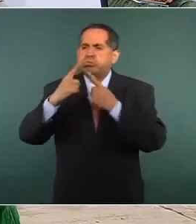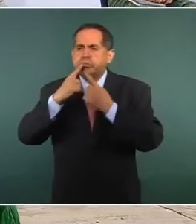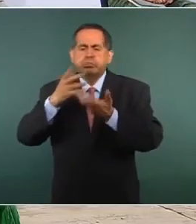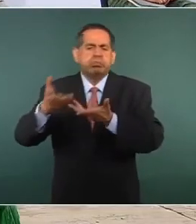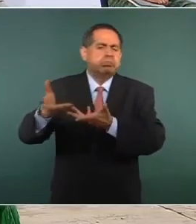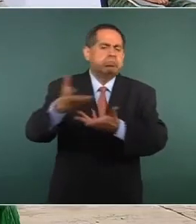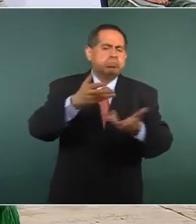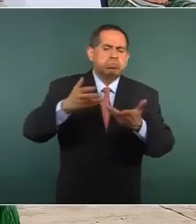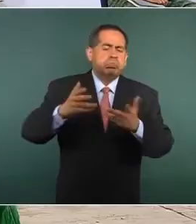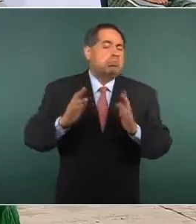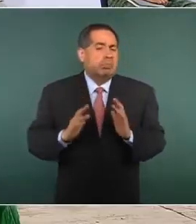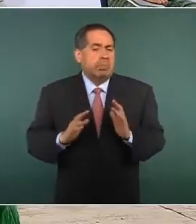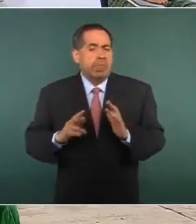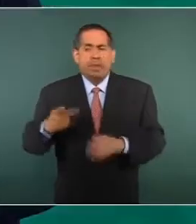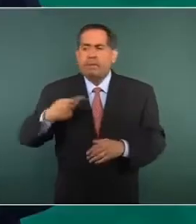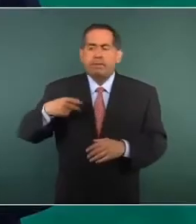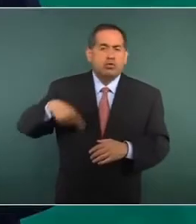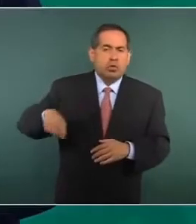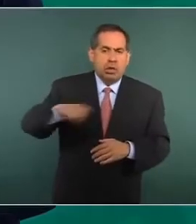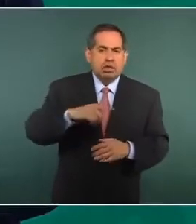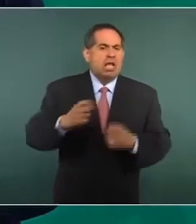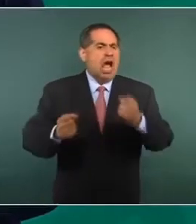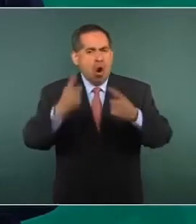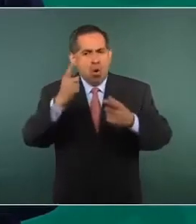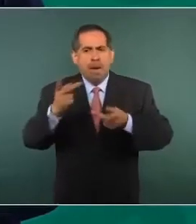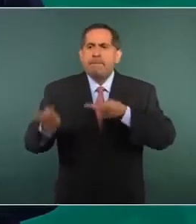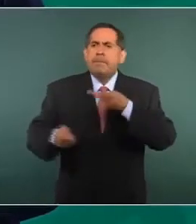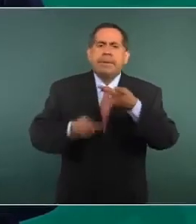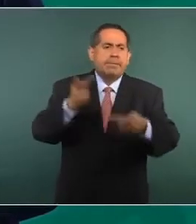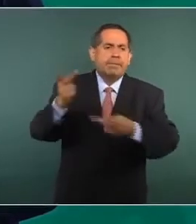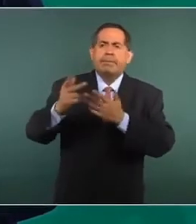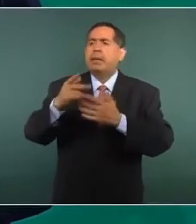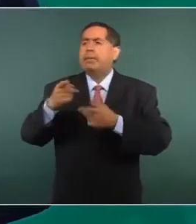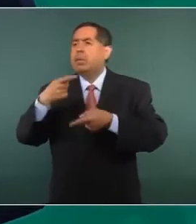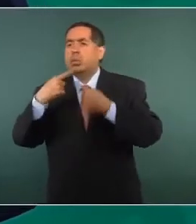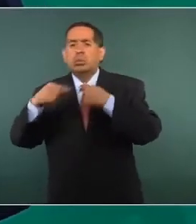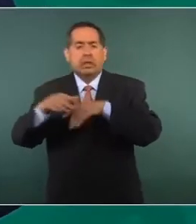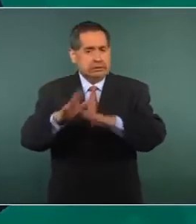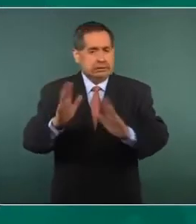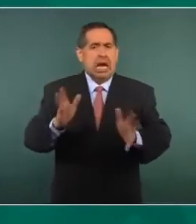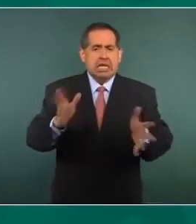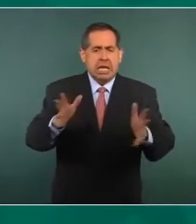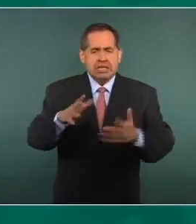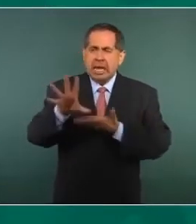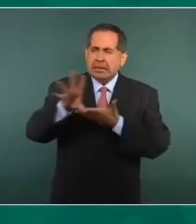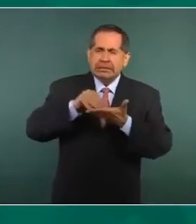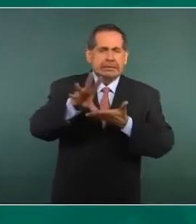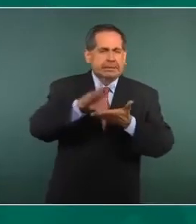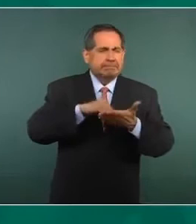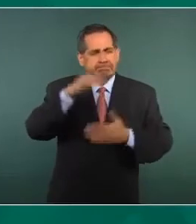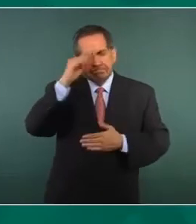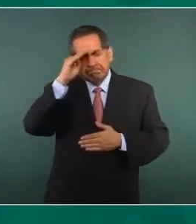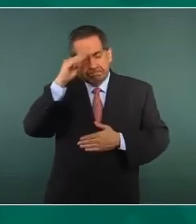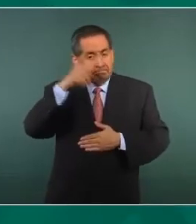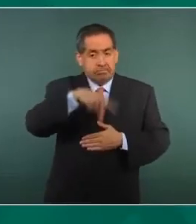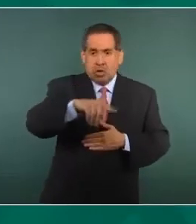todas las partes, ya ha habido consultas y sí van ellos